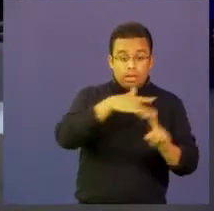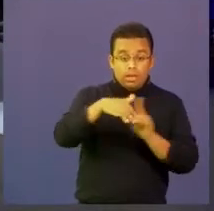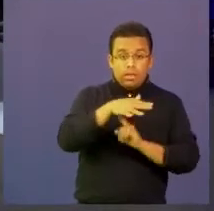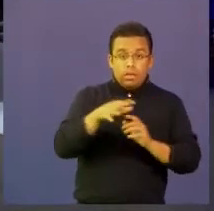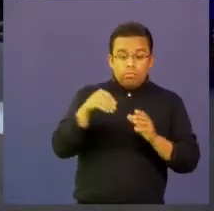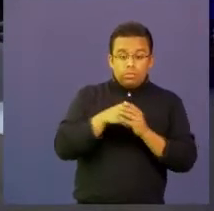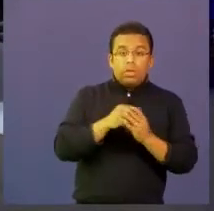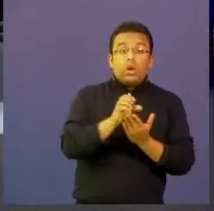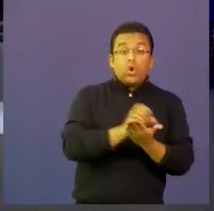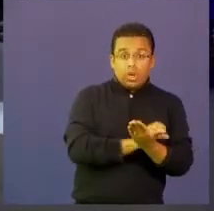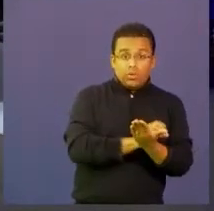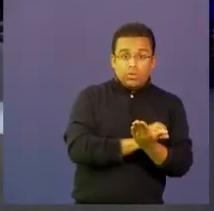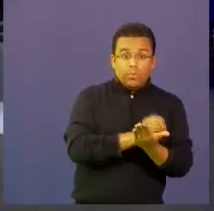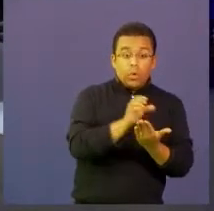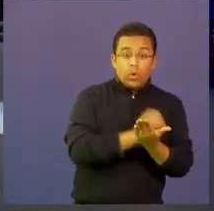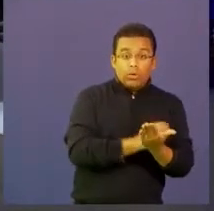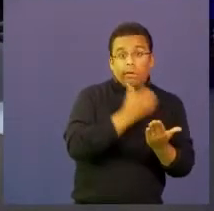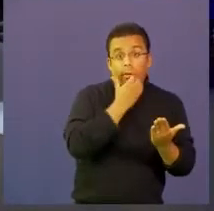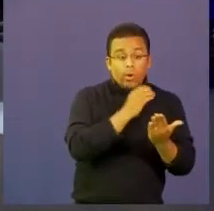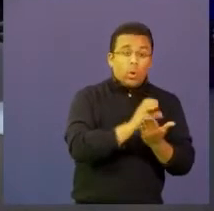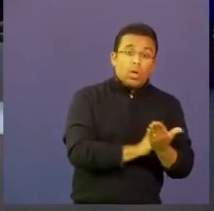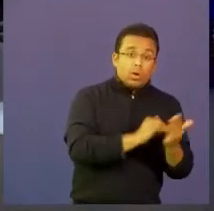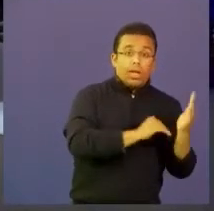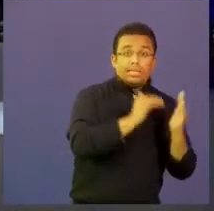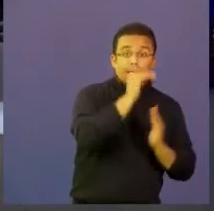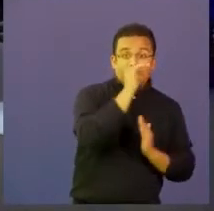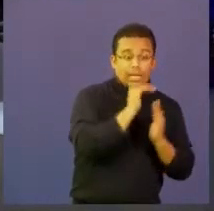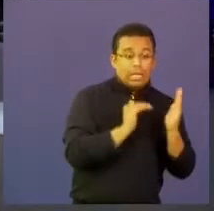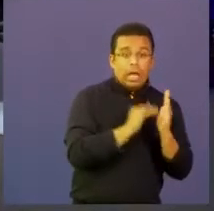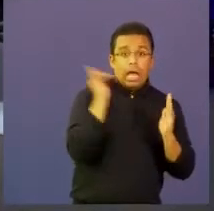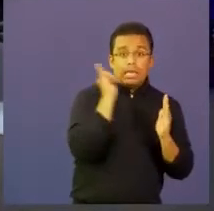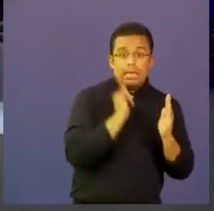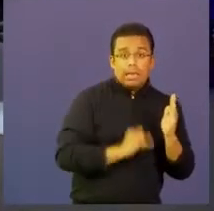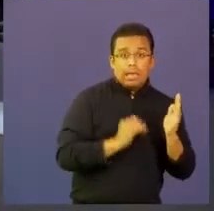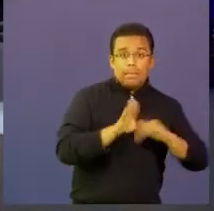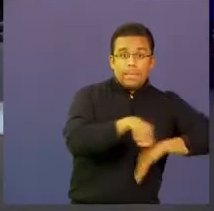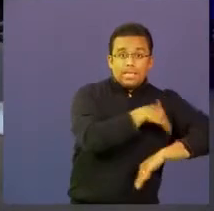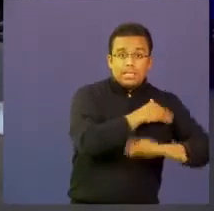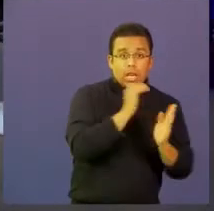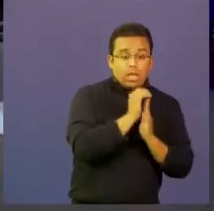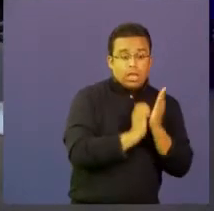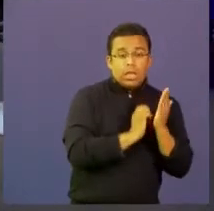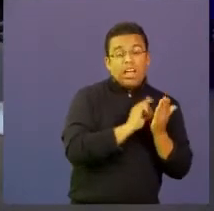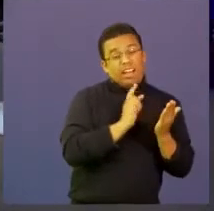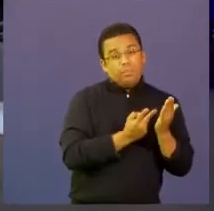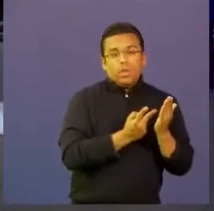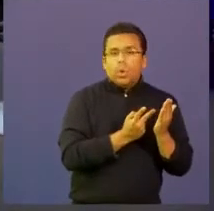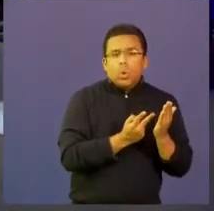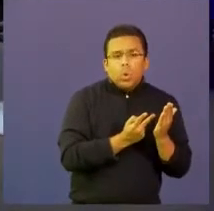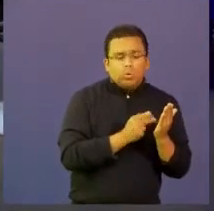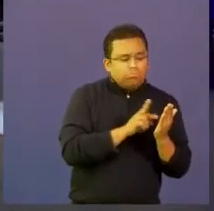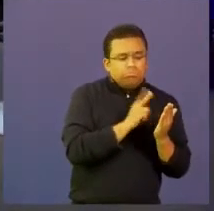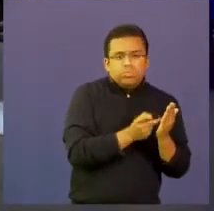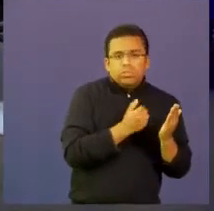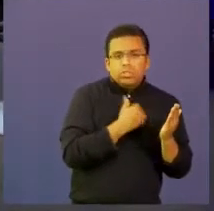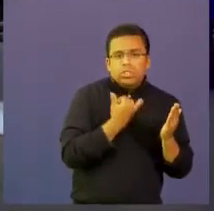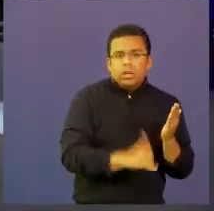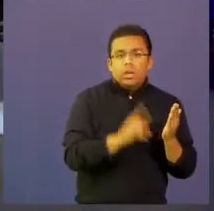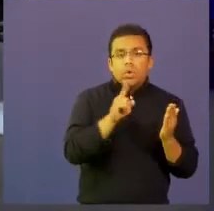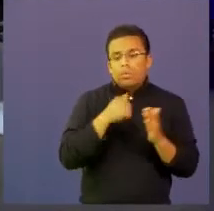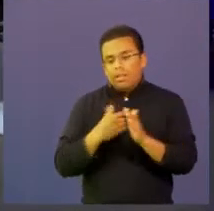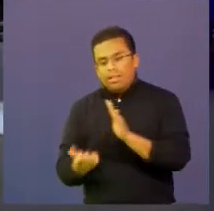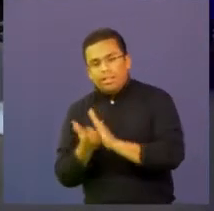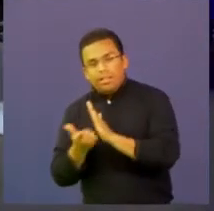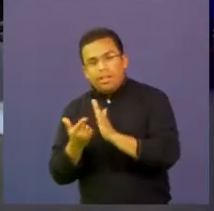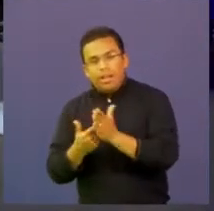escolares sin necesidad de estar cambiando los estándares del ministerio sino en esas actividades de competencias